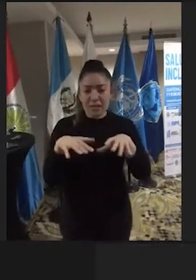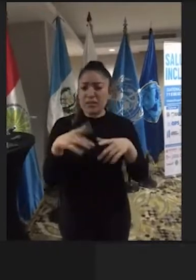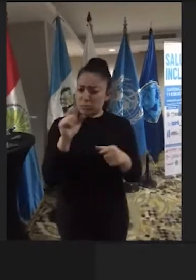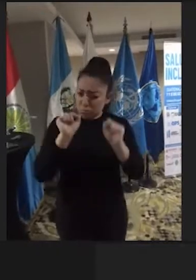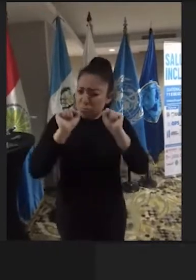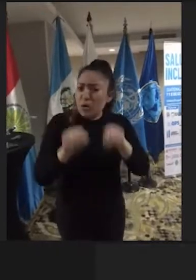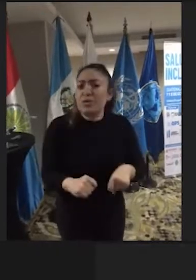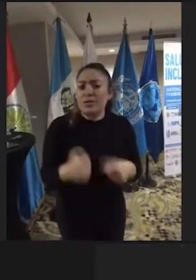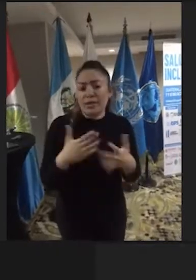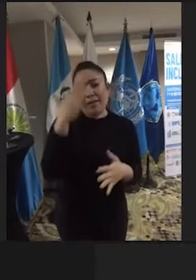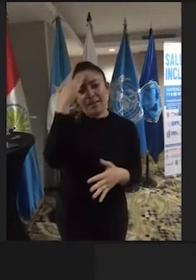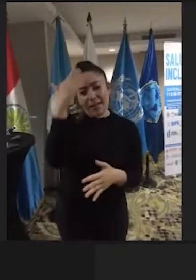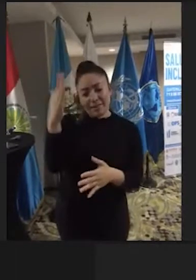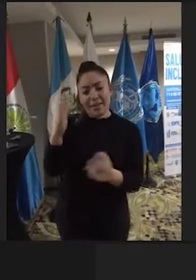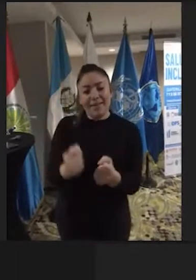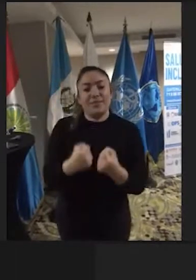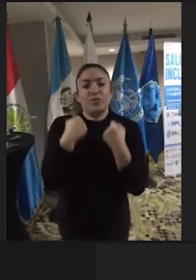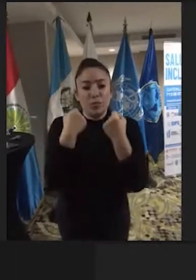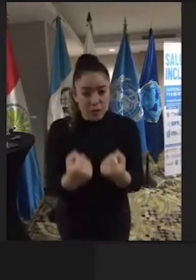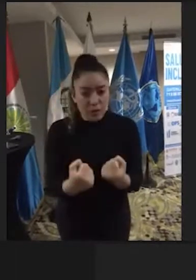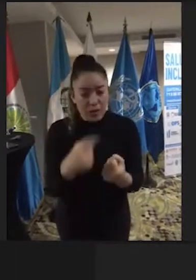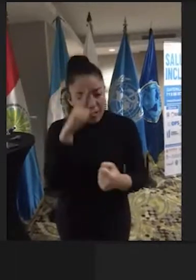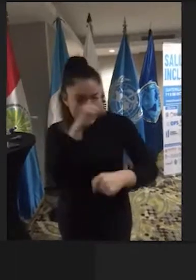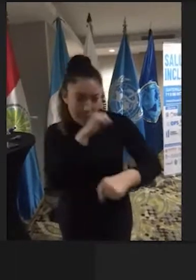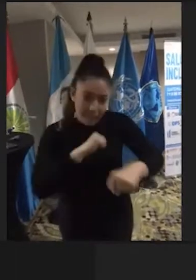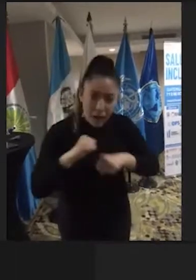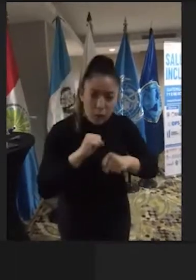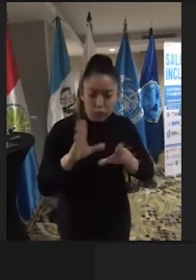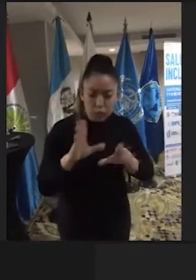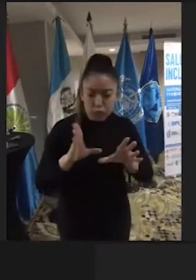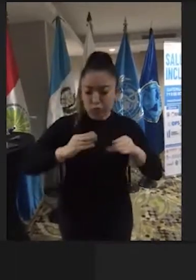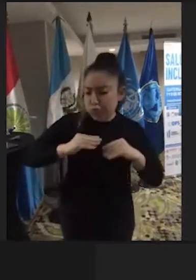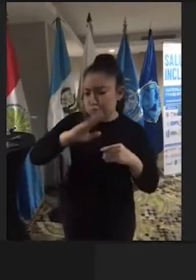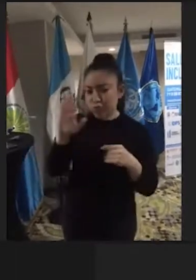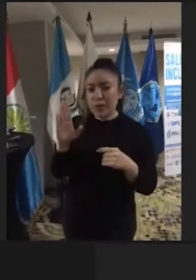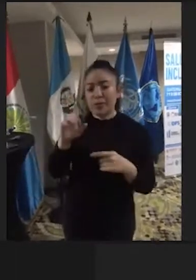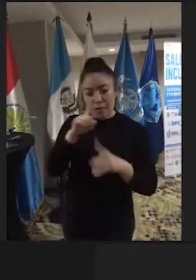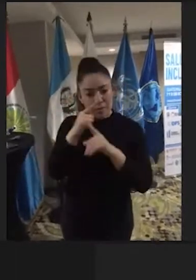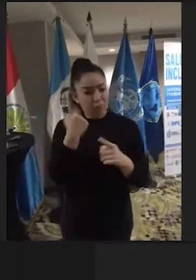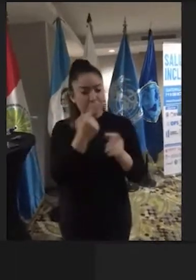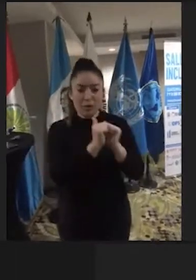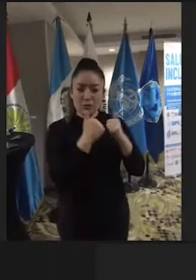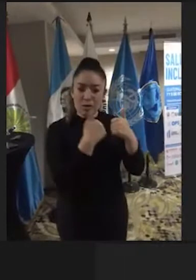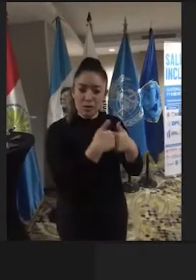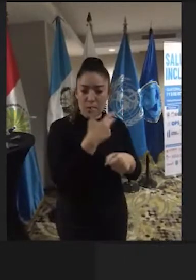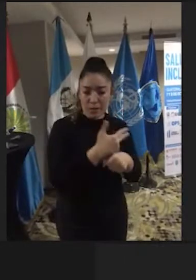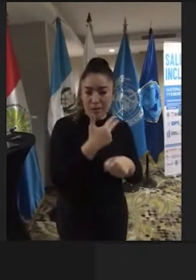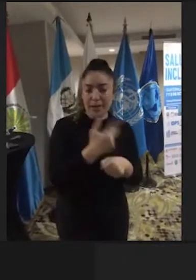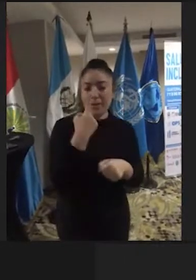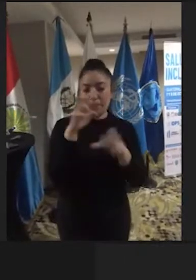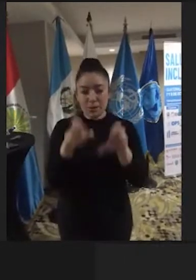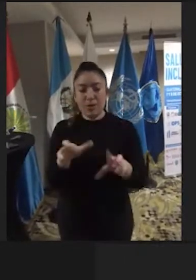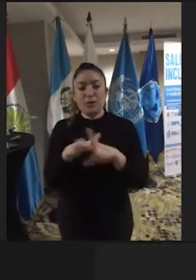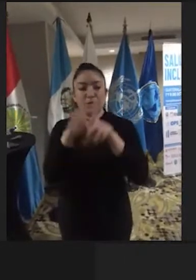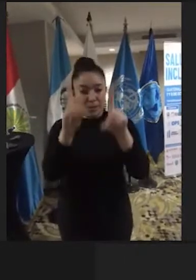posible gracias al esfuerzo, al trabajo y al compromiso de la Asociación Guatemala de Personas